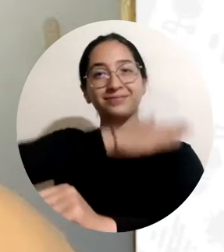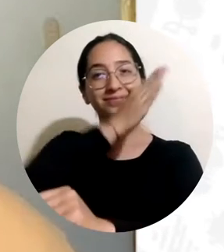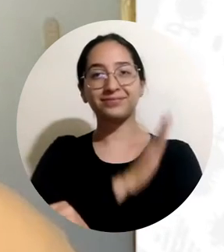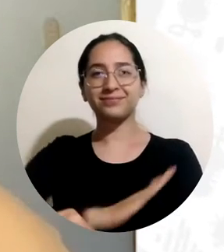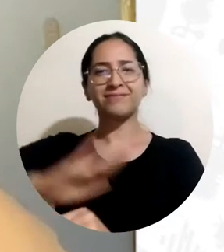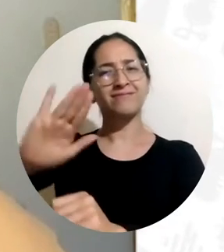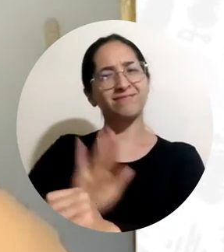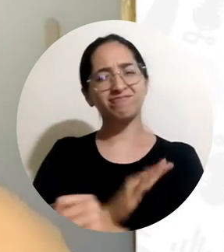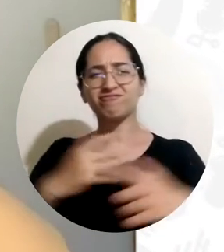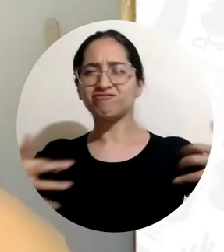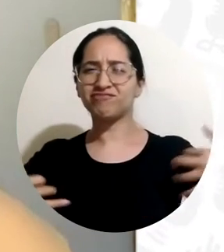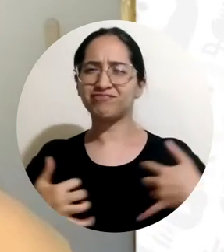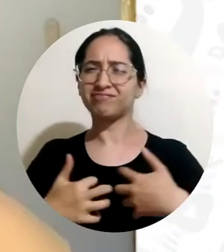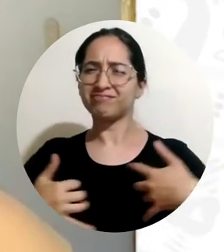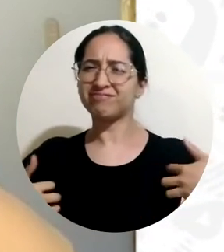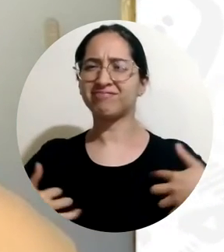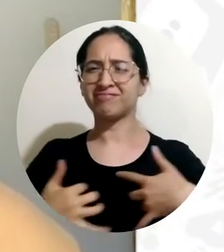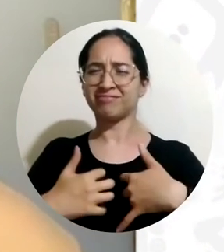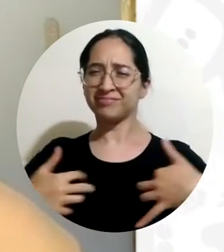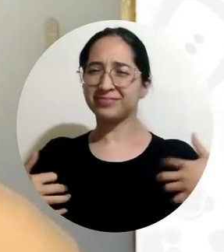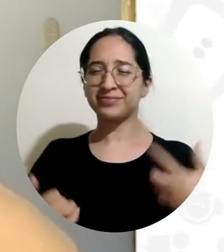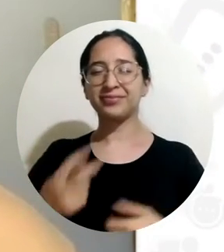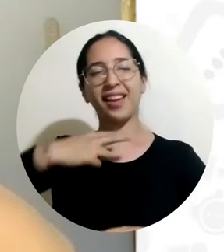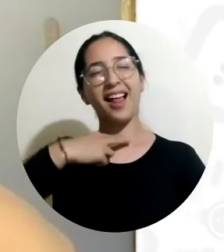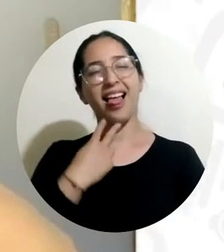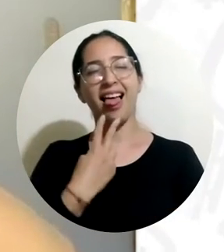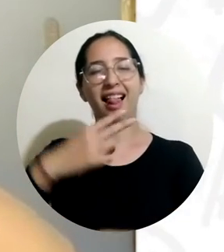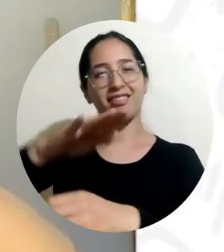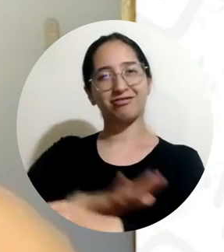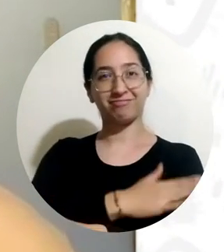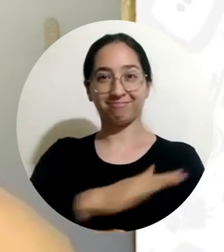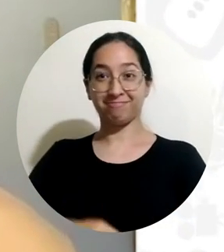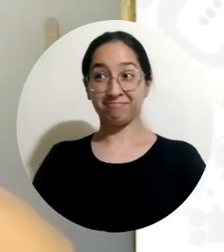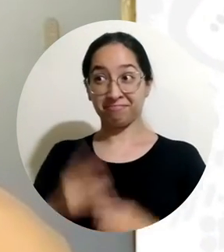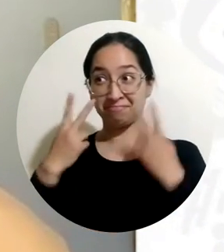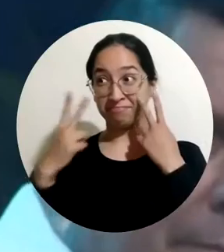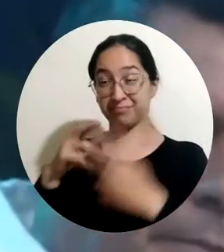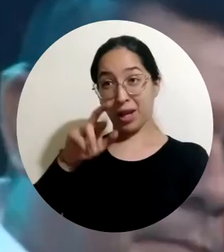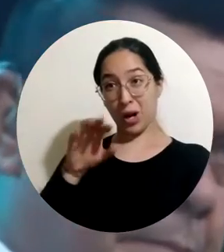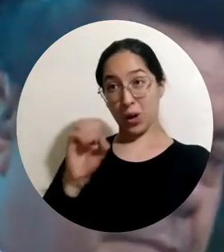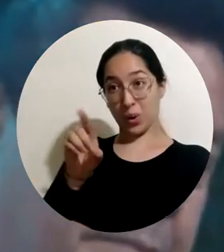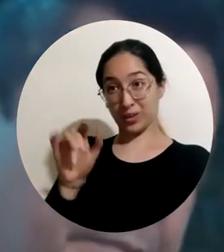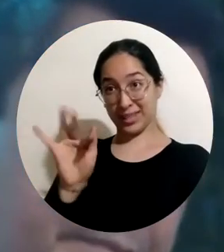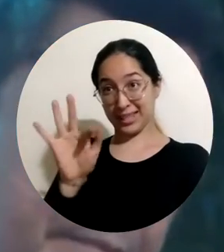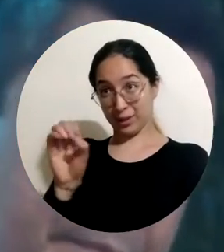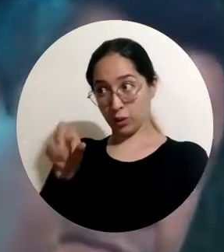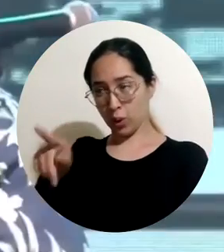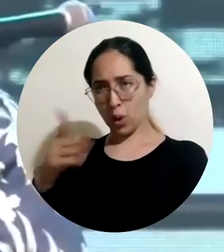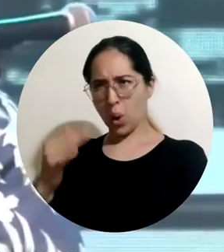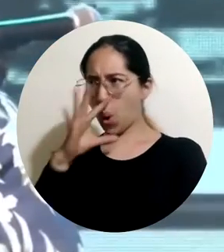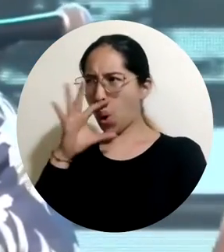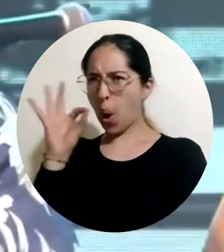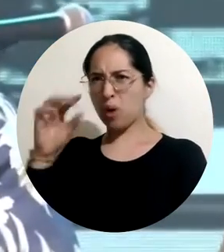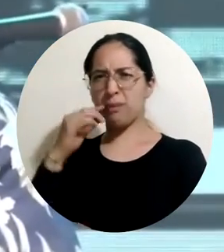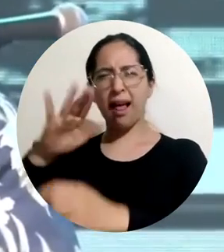Es el que escribe versos de pletón de verano. Las manos de Rosendo Romero